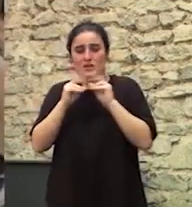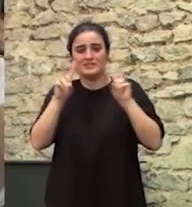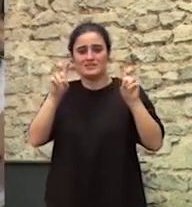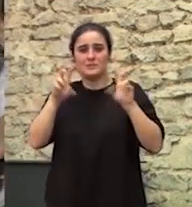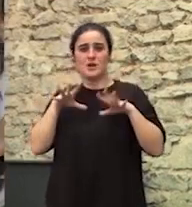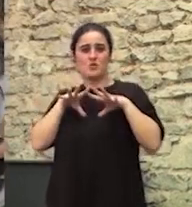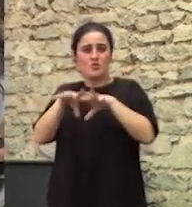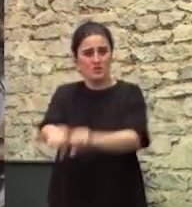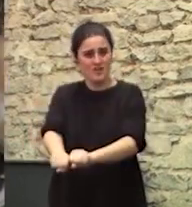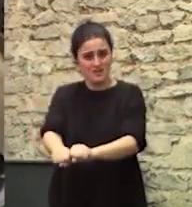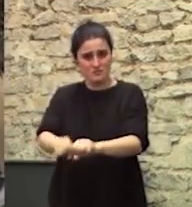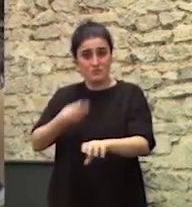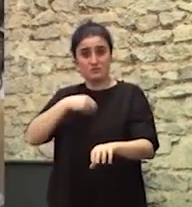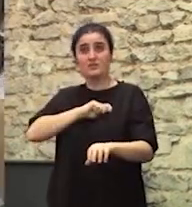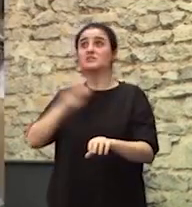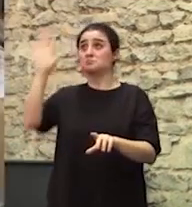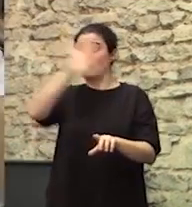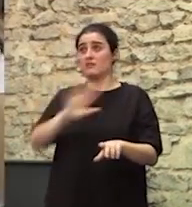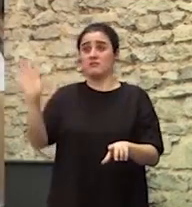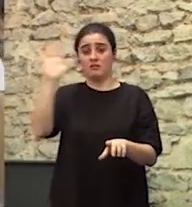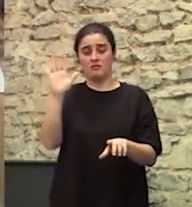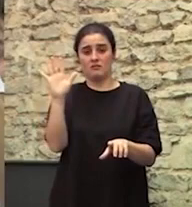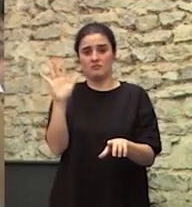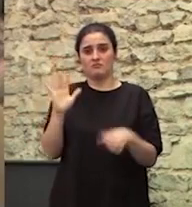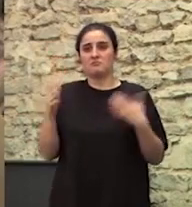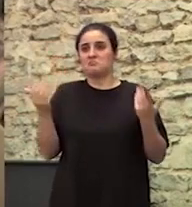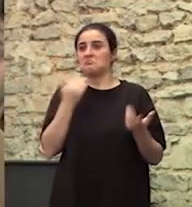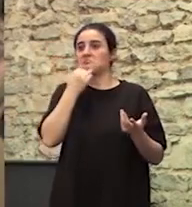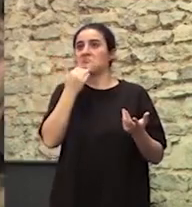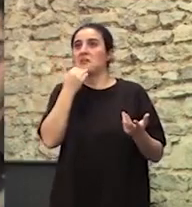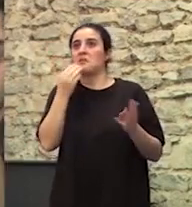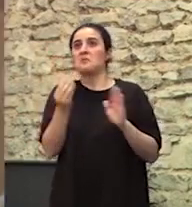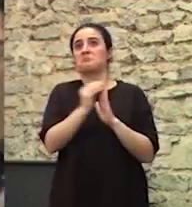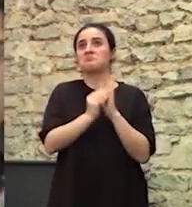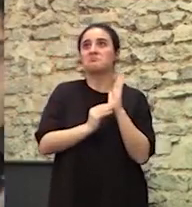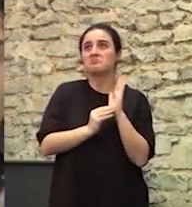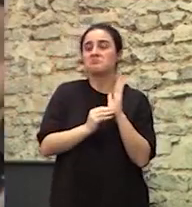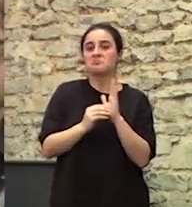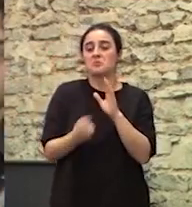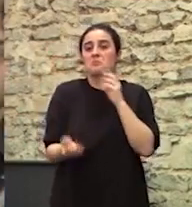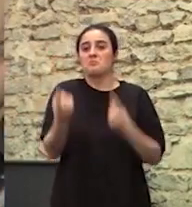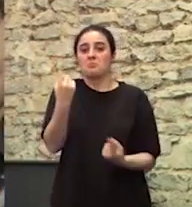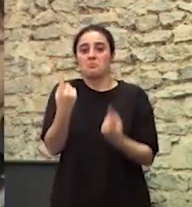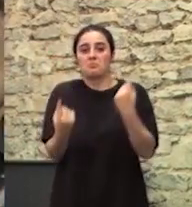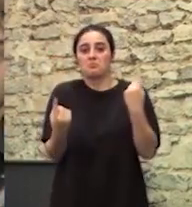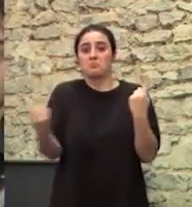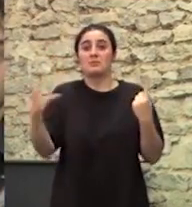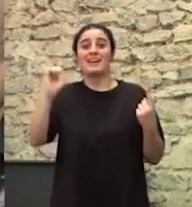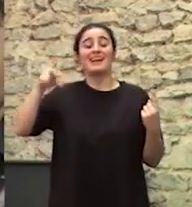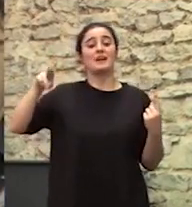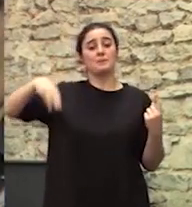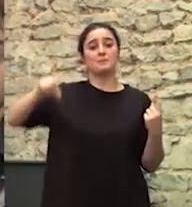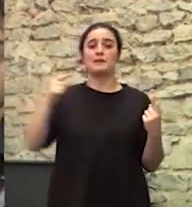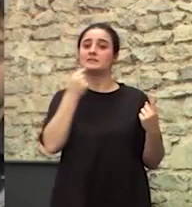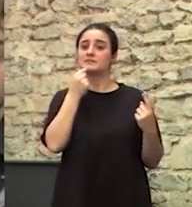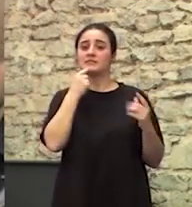En España Y se presenta Como un hecho puntual Todo lo que ha nombrado Carmen Todas las leyes anti-gitanas Las